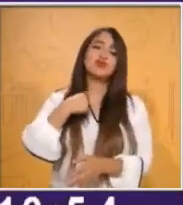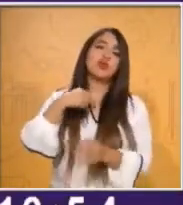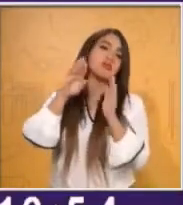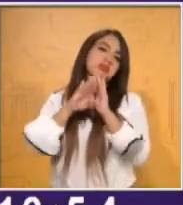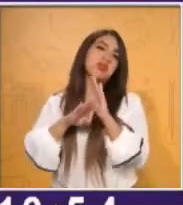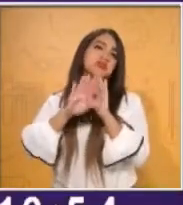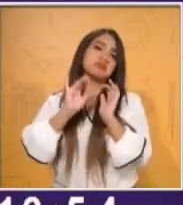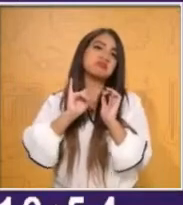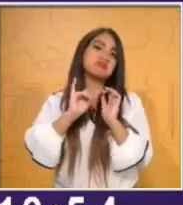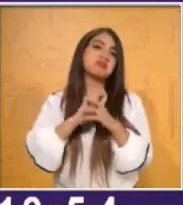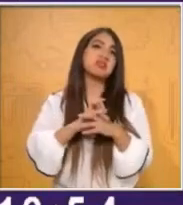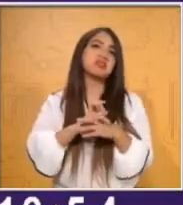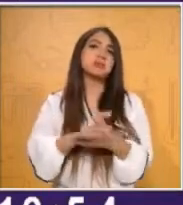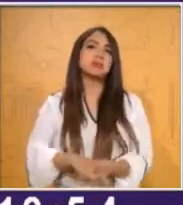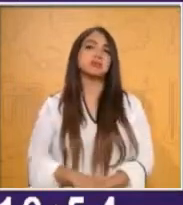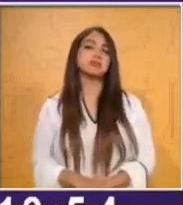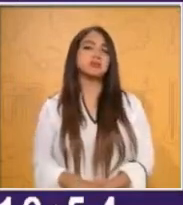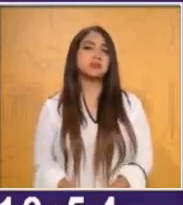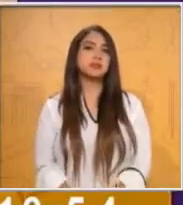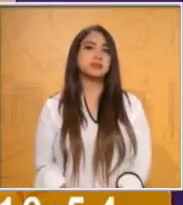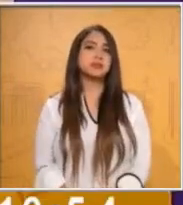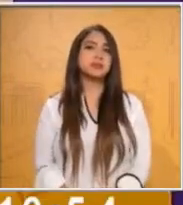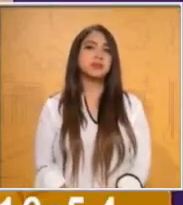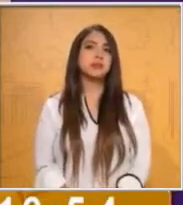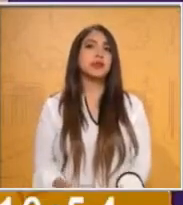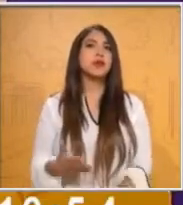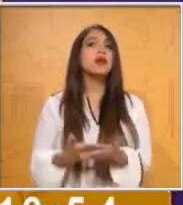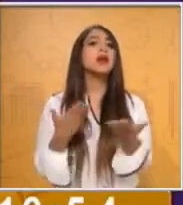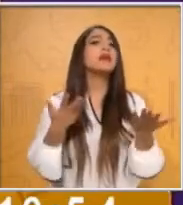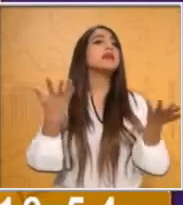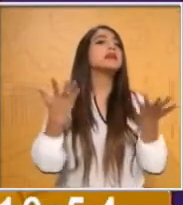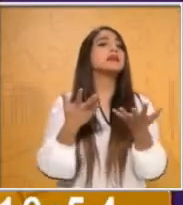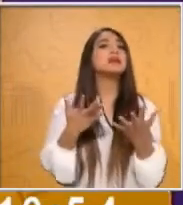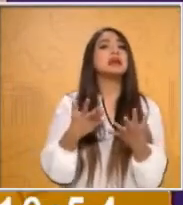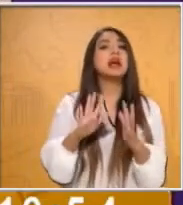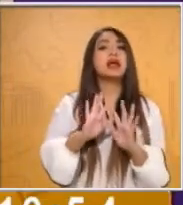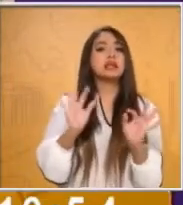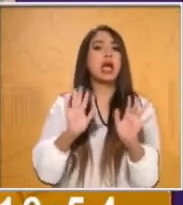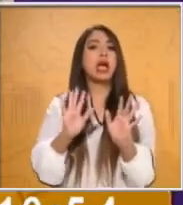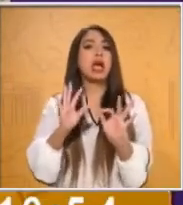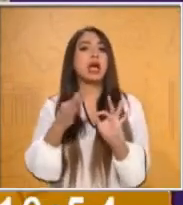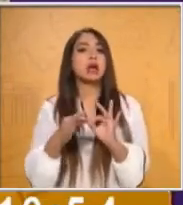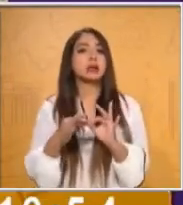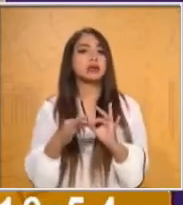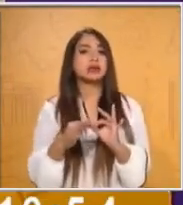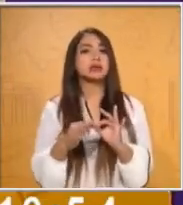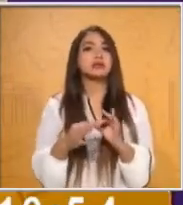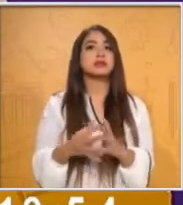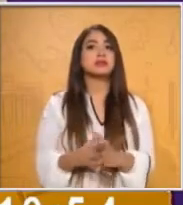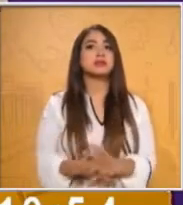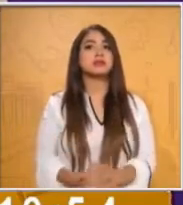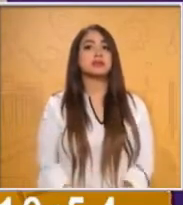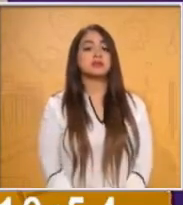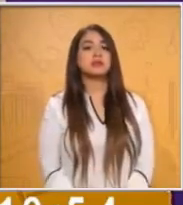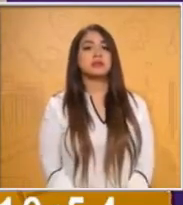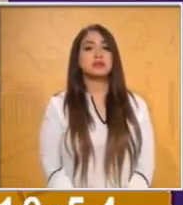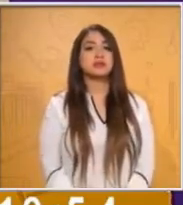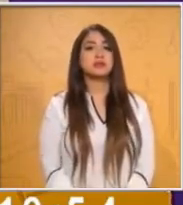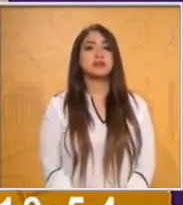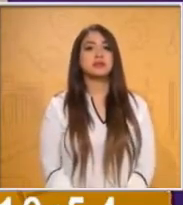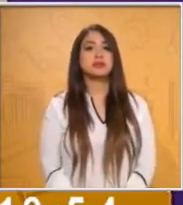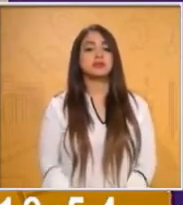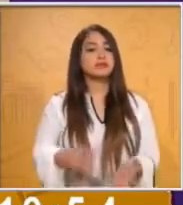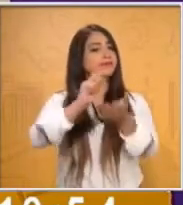pequeño que el ciento treinta y dos. ¿Qué es lo que vas a hacer? Ya que sacaste la primera jugada, vas a